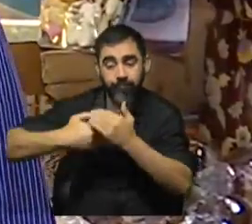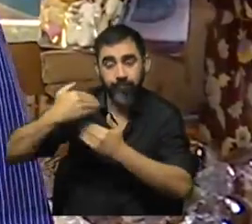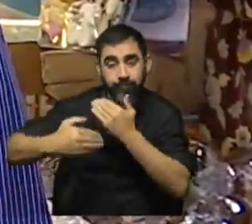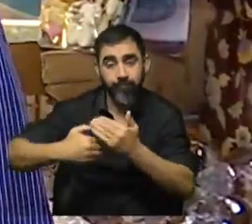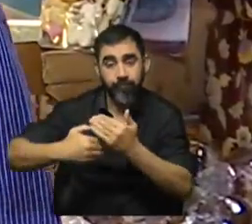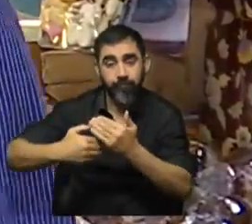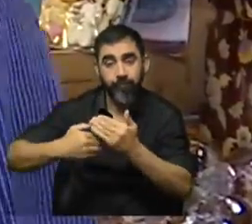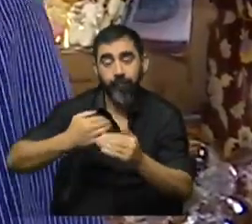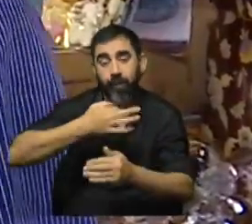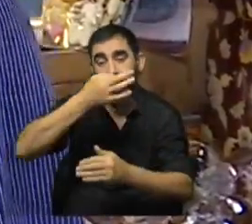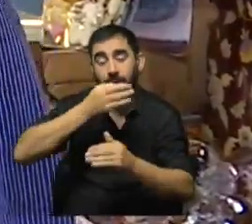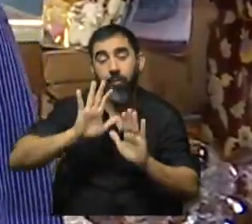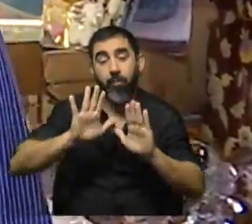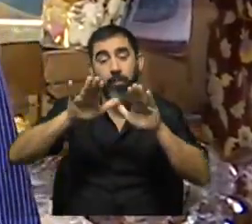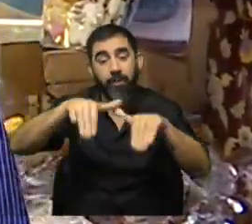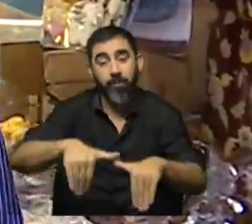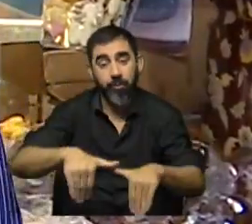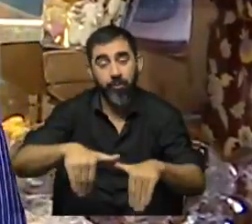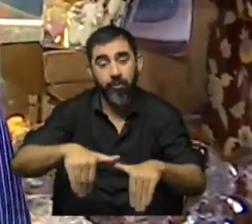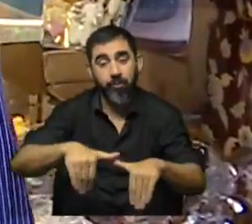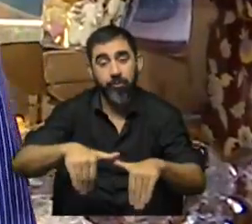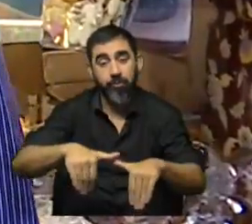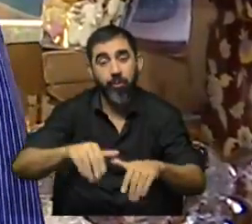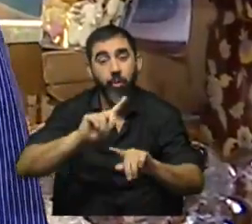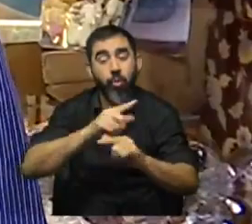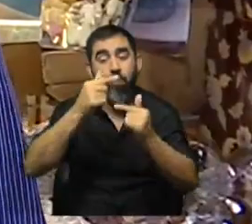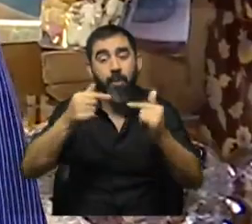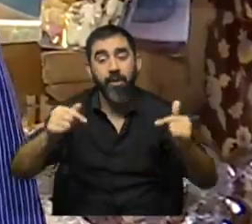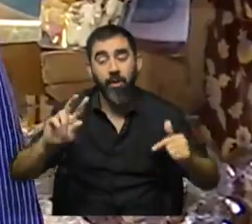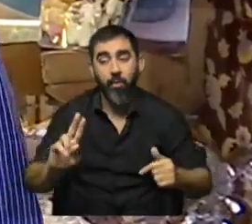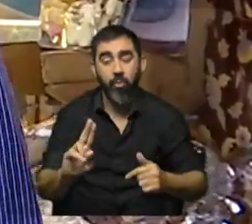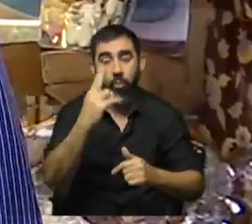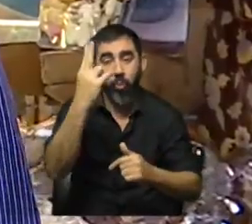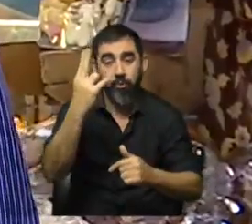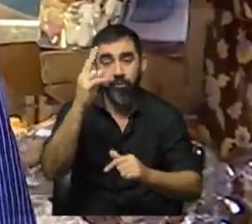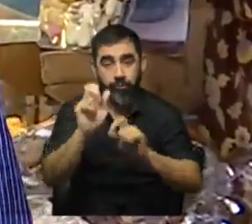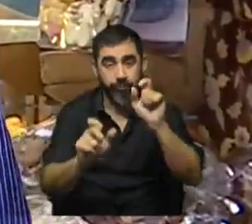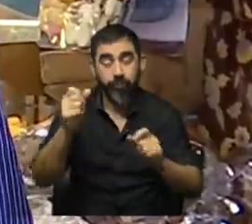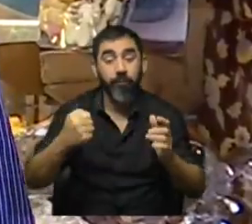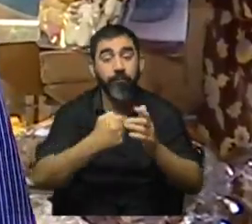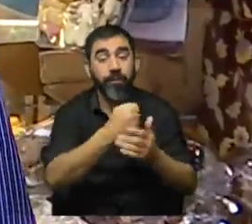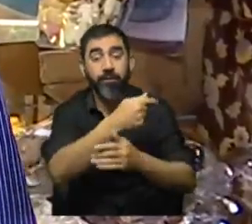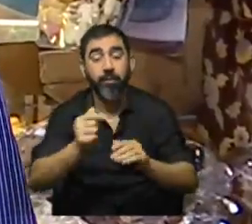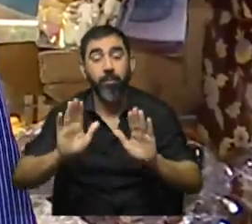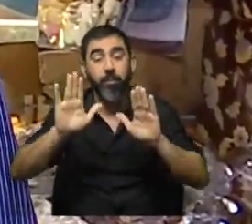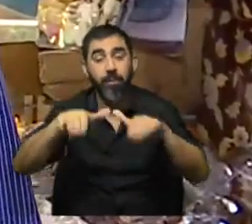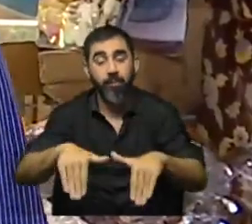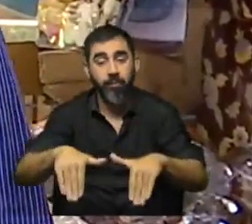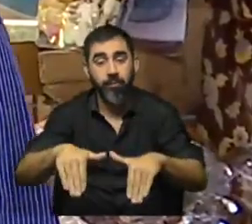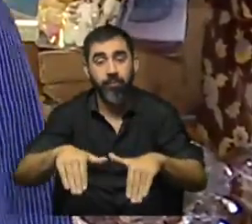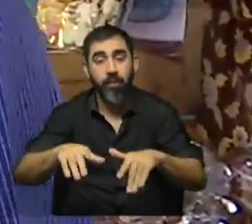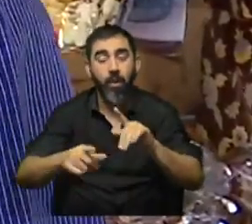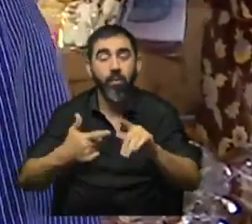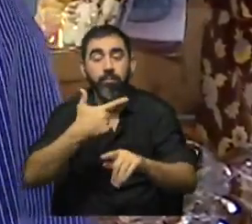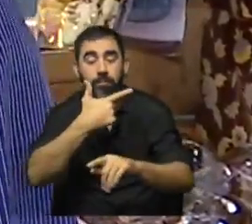declarar el patrimonio inmaterial de los uruguayos, en el fin de semana del patrimonio se va a hacer una serie de